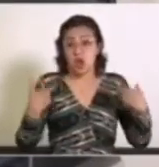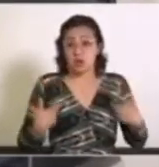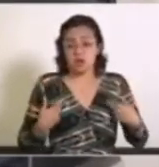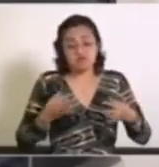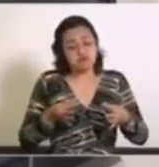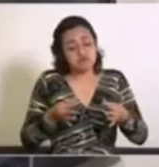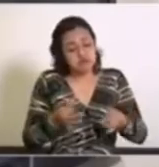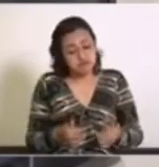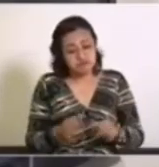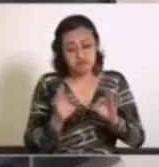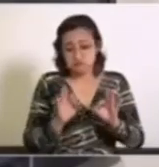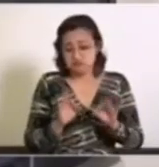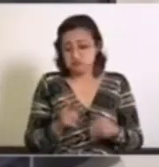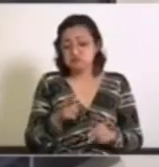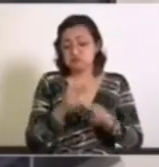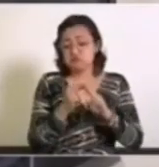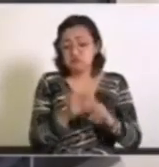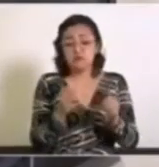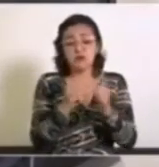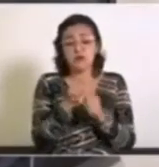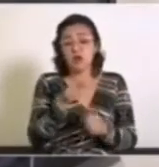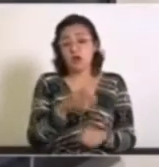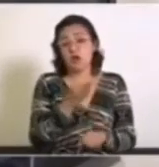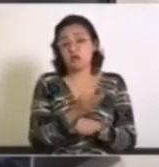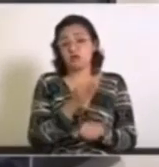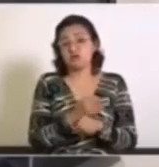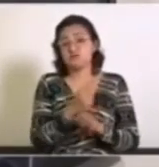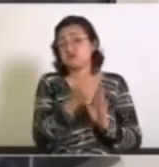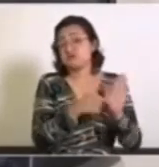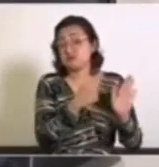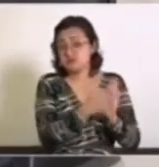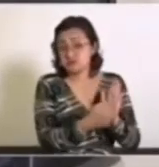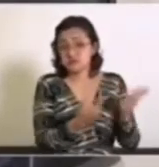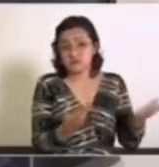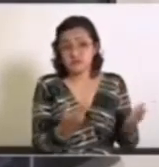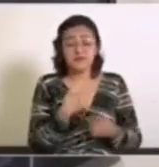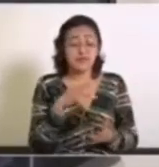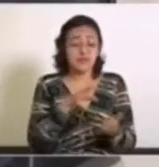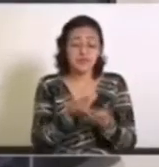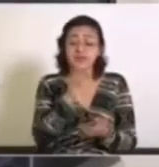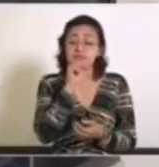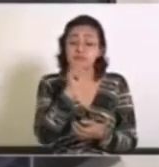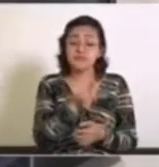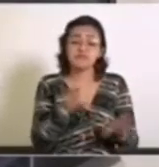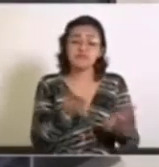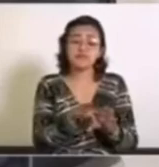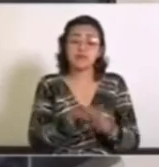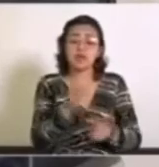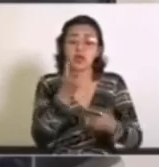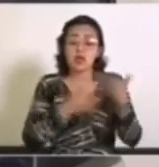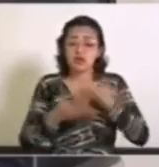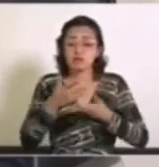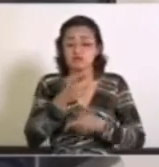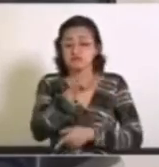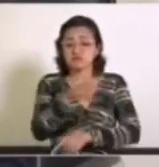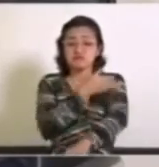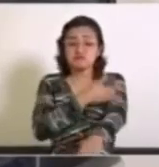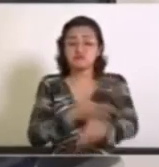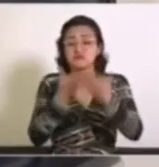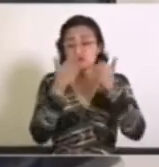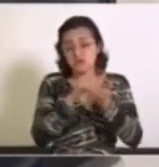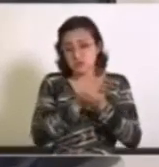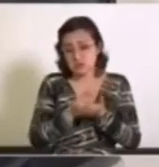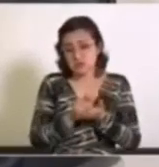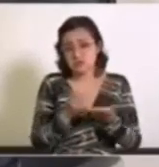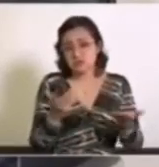está cumpliendo con este gran compromiso. Se apoya con esto también a la economía familiar. Voy a hablarles de